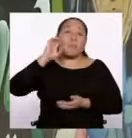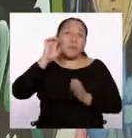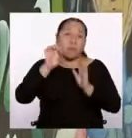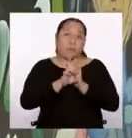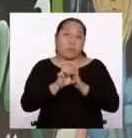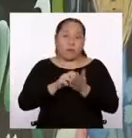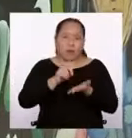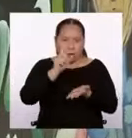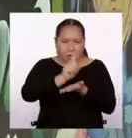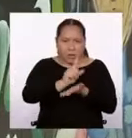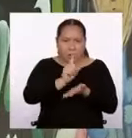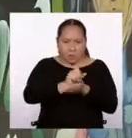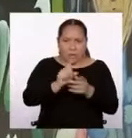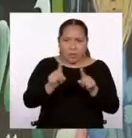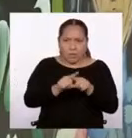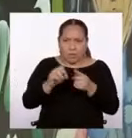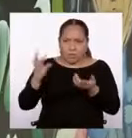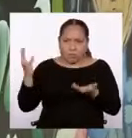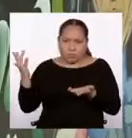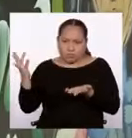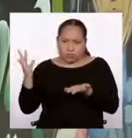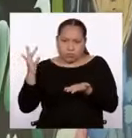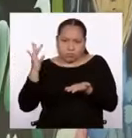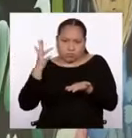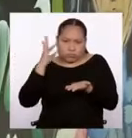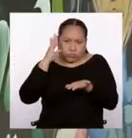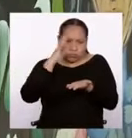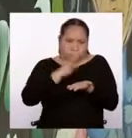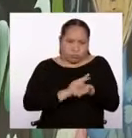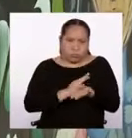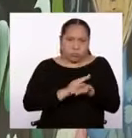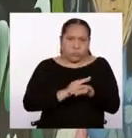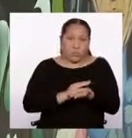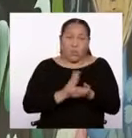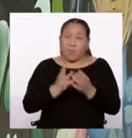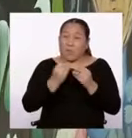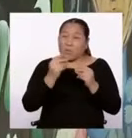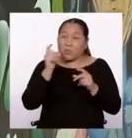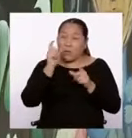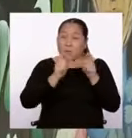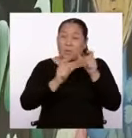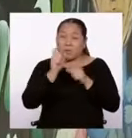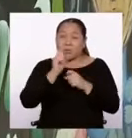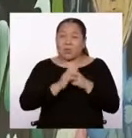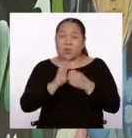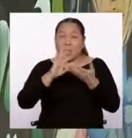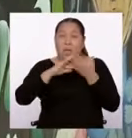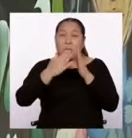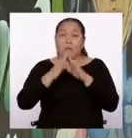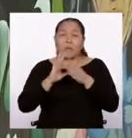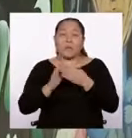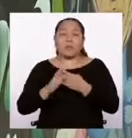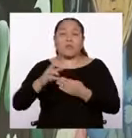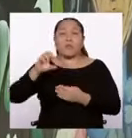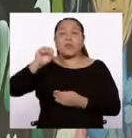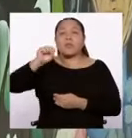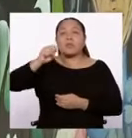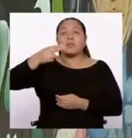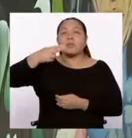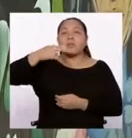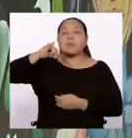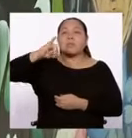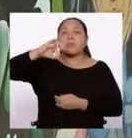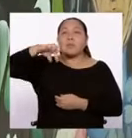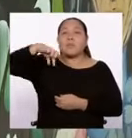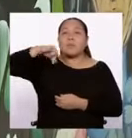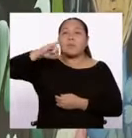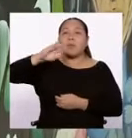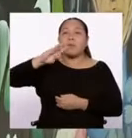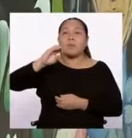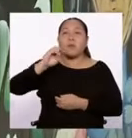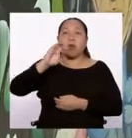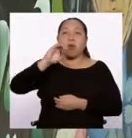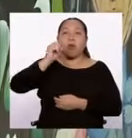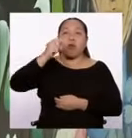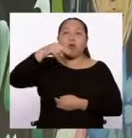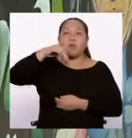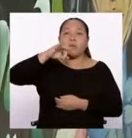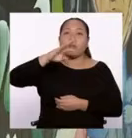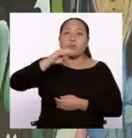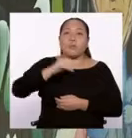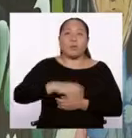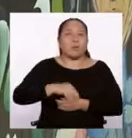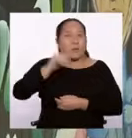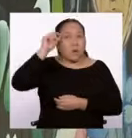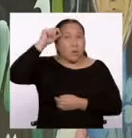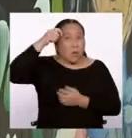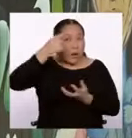por supuesto, también alberga una importante población shipibo conibo. ¿Se acuerdan del